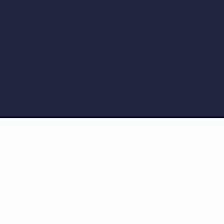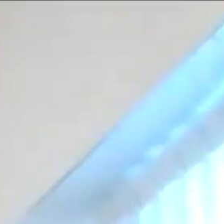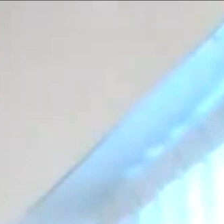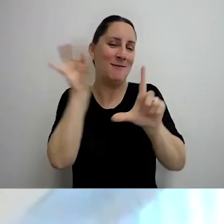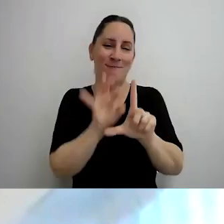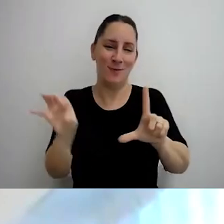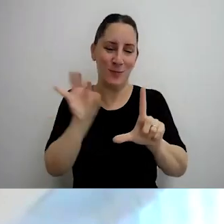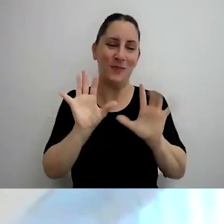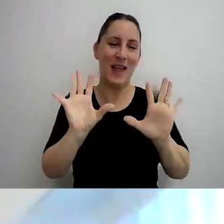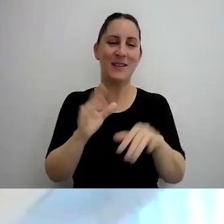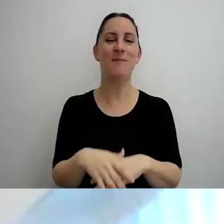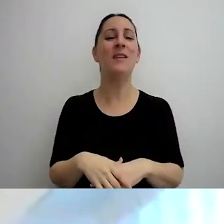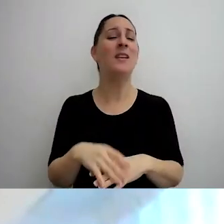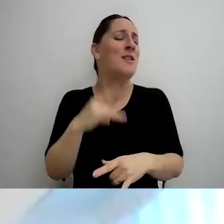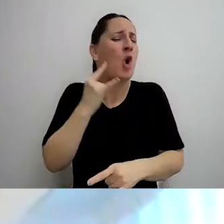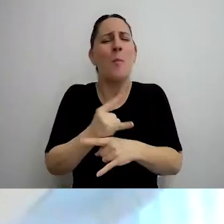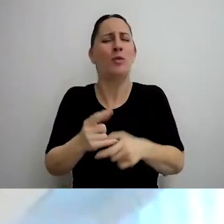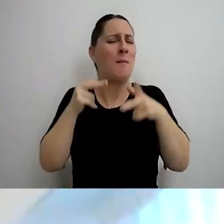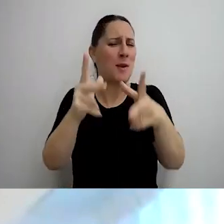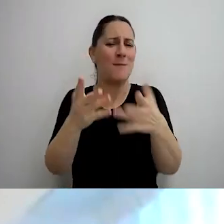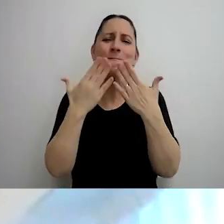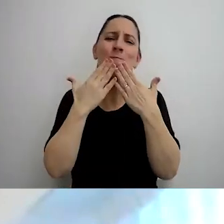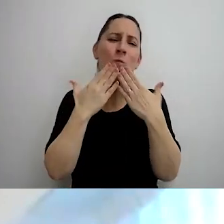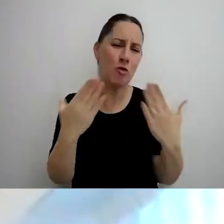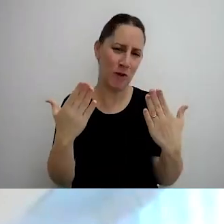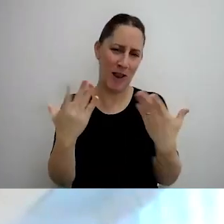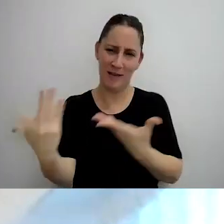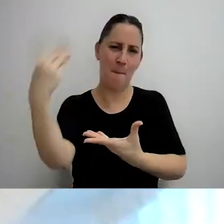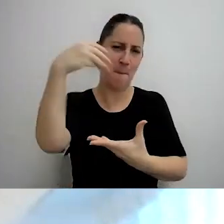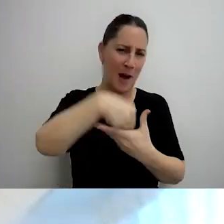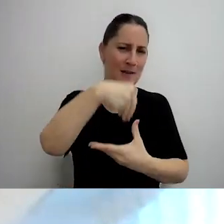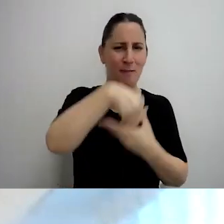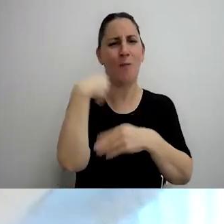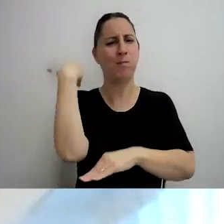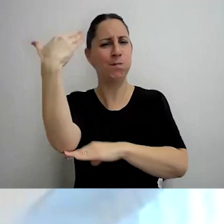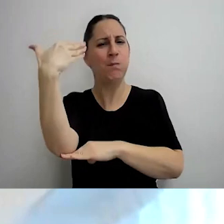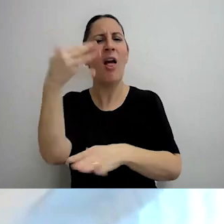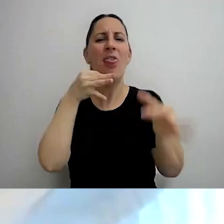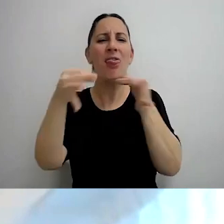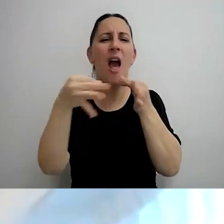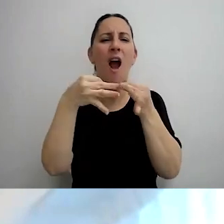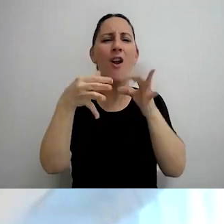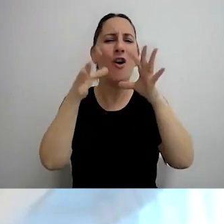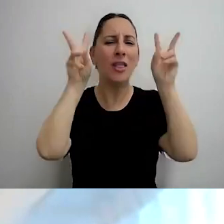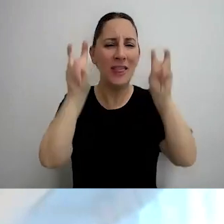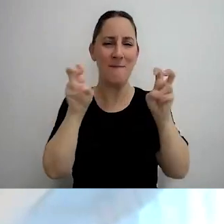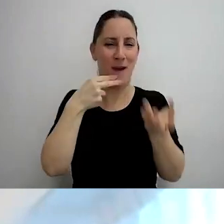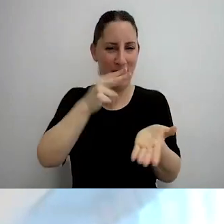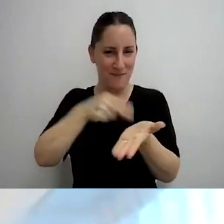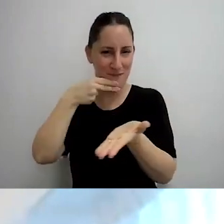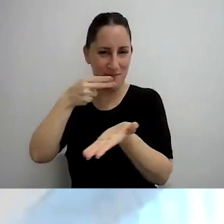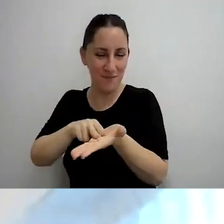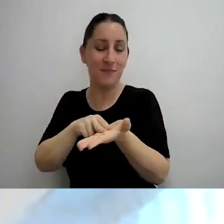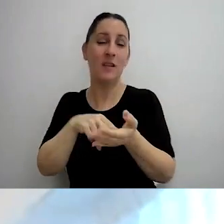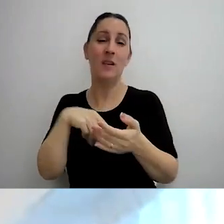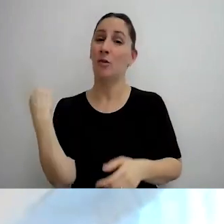Como siempre, desde ya, muchísimas gracias a todos por participar de una jornada más de diálogos tributarios. Nos hace muy felices,